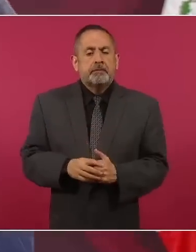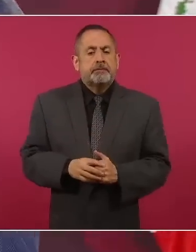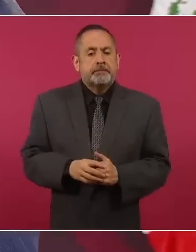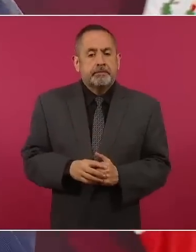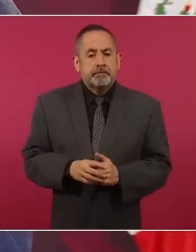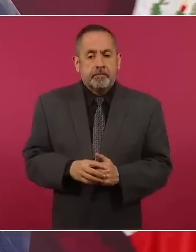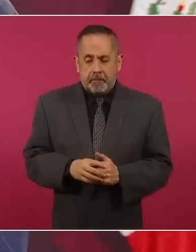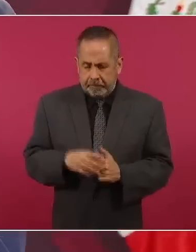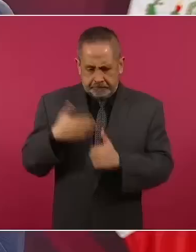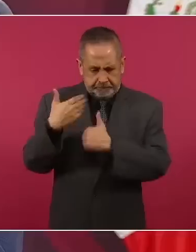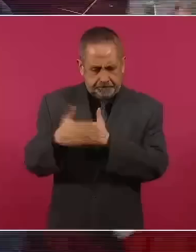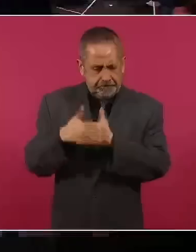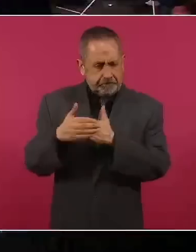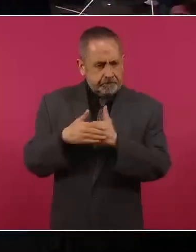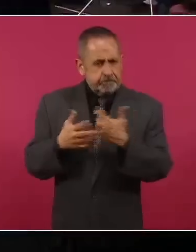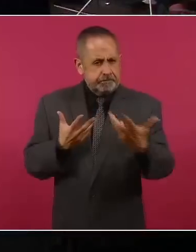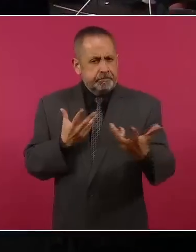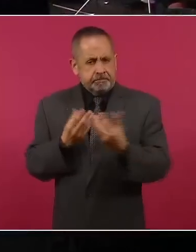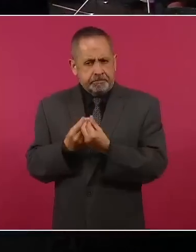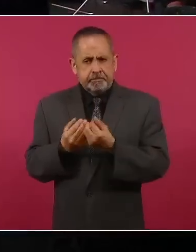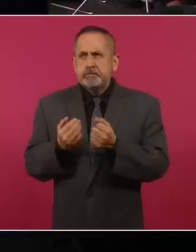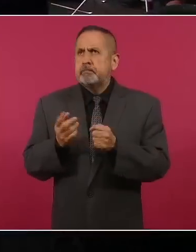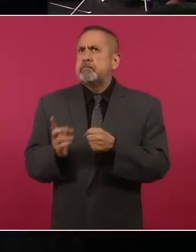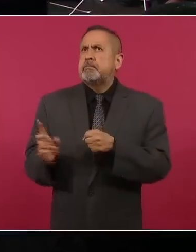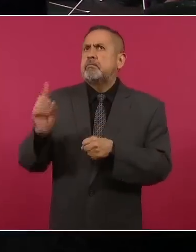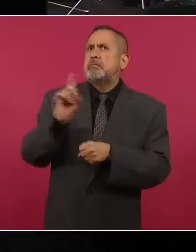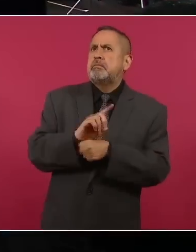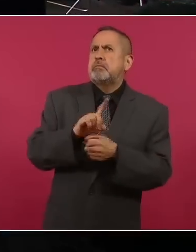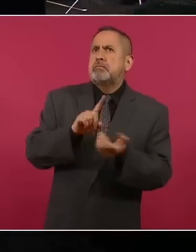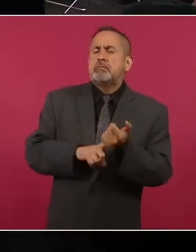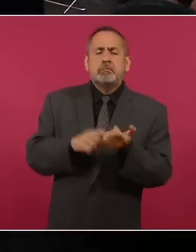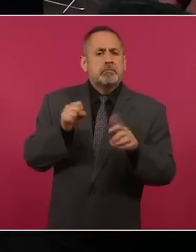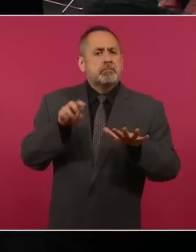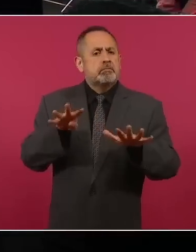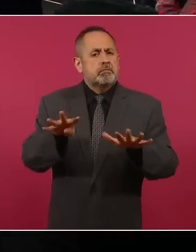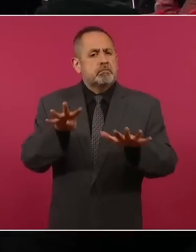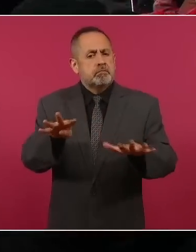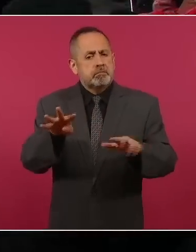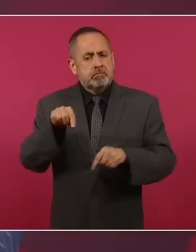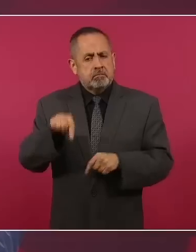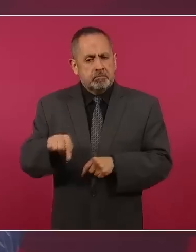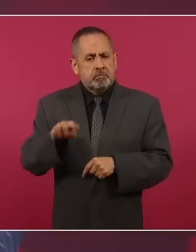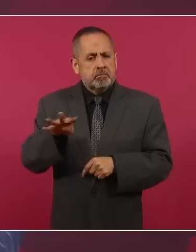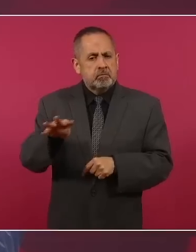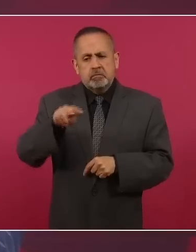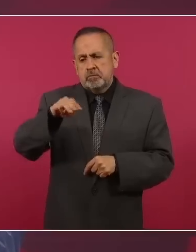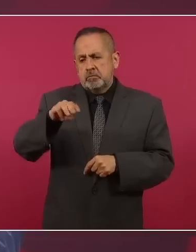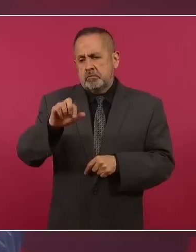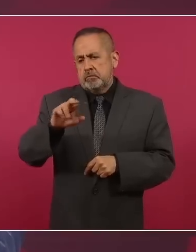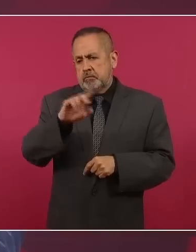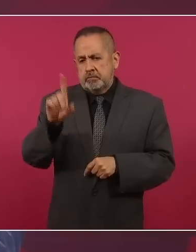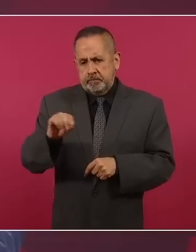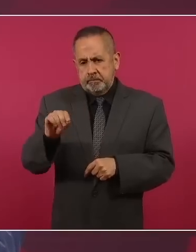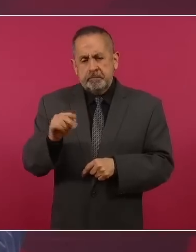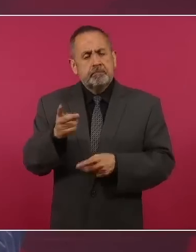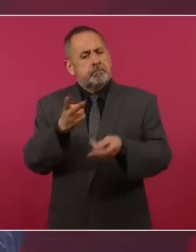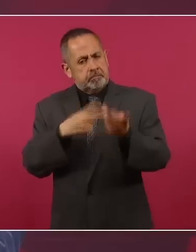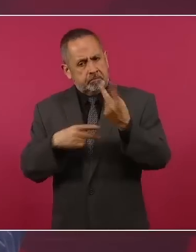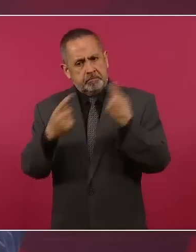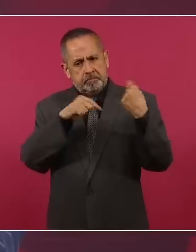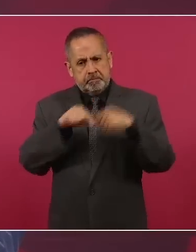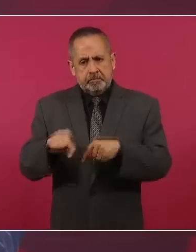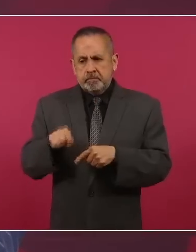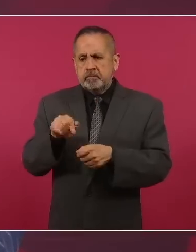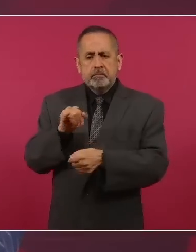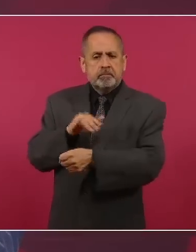nosotros el día 19 de marzo en